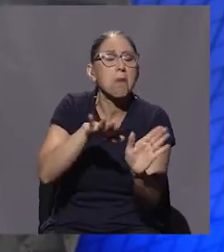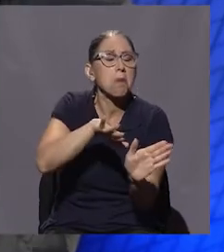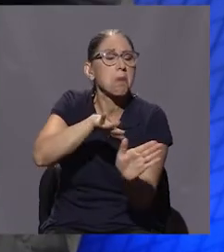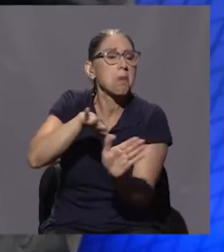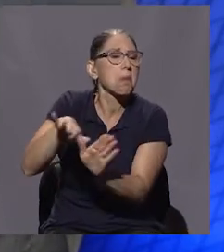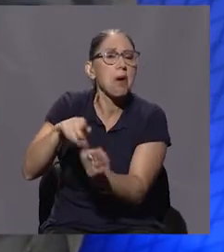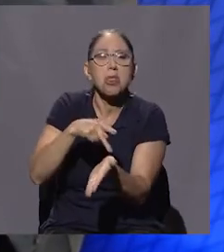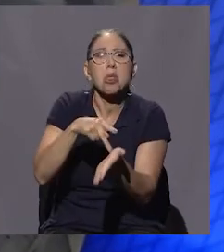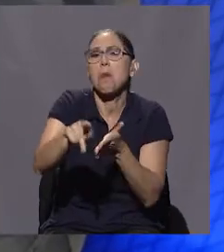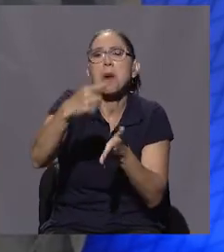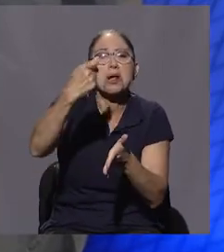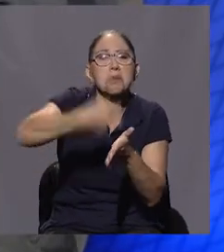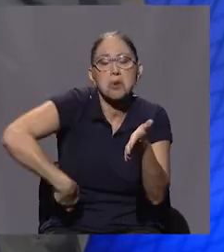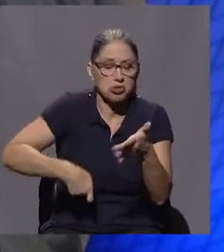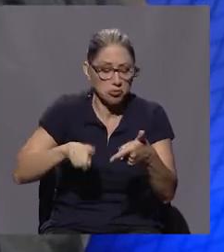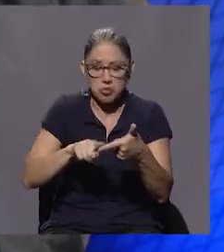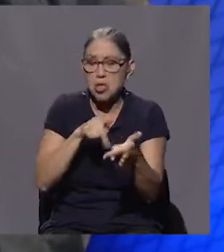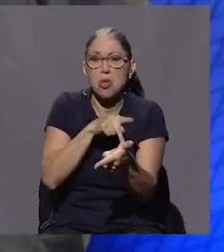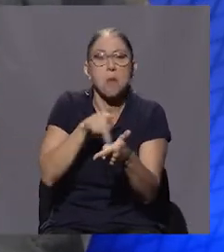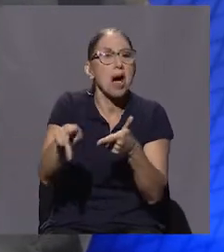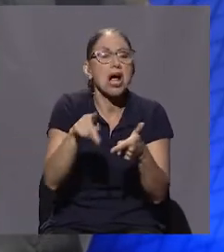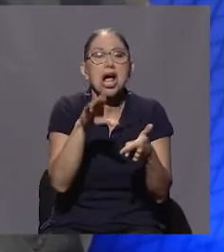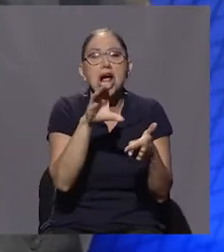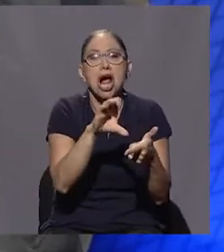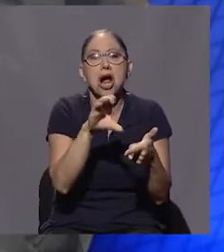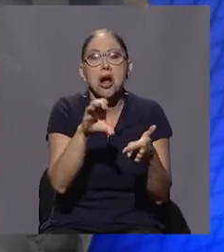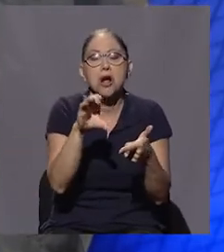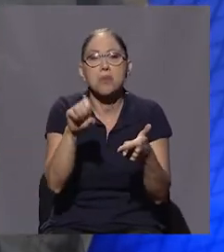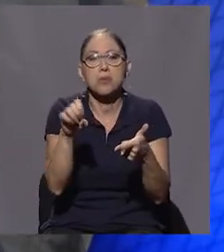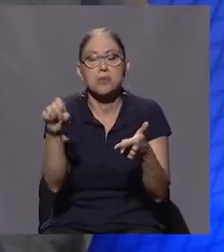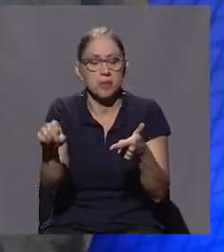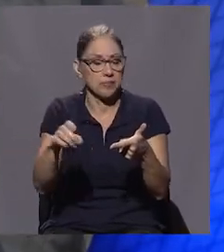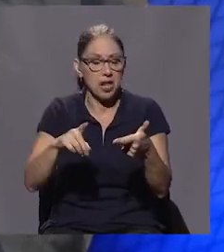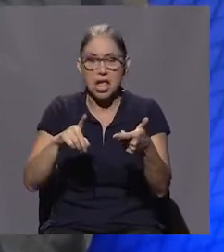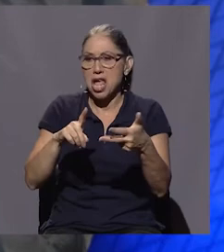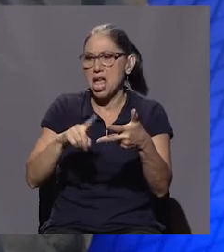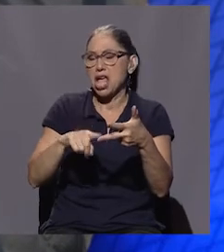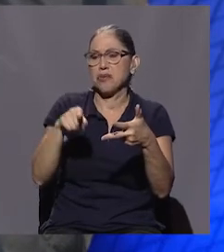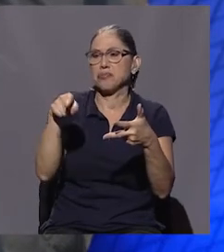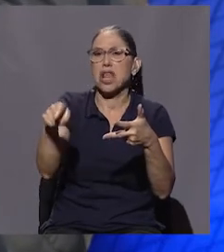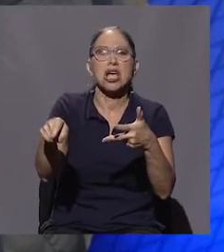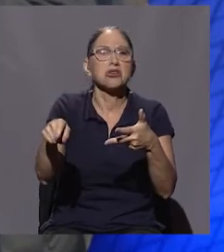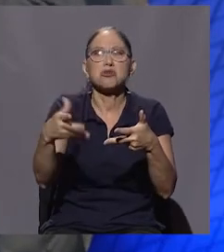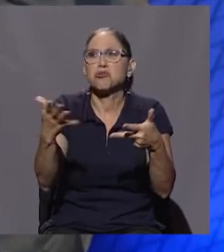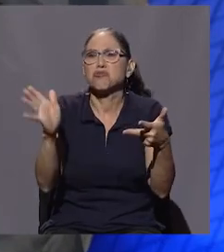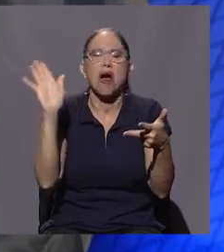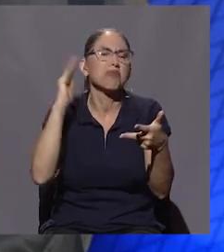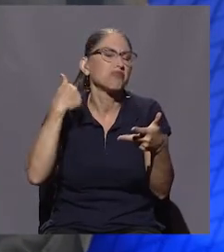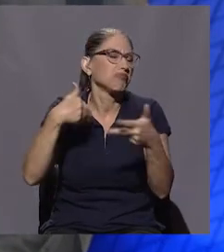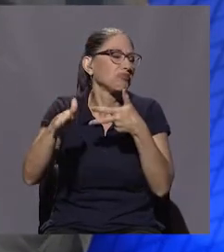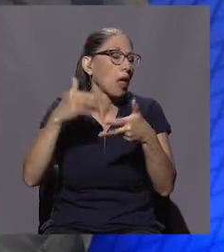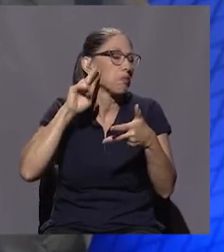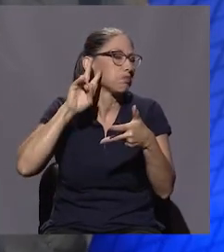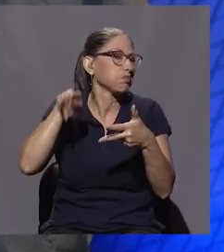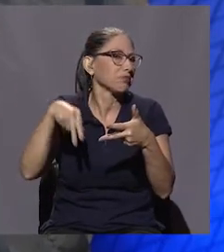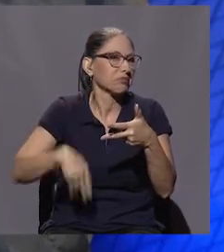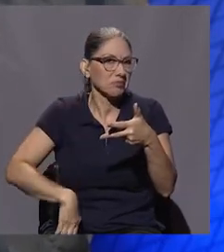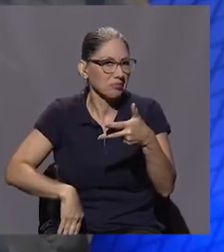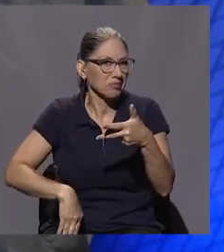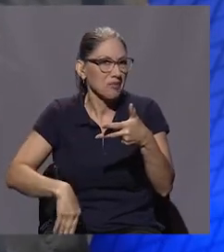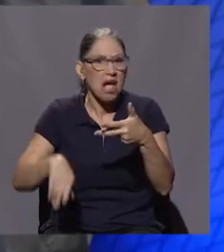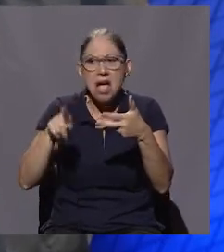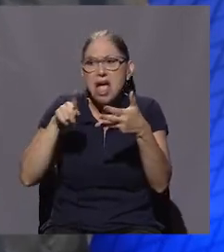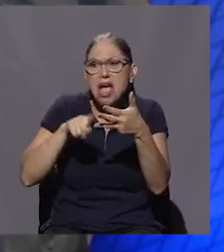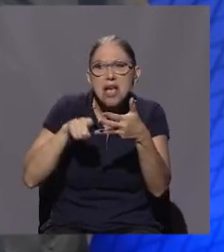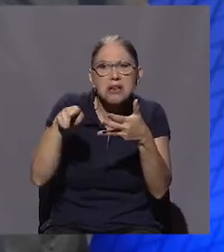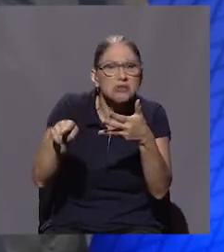impuestos, del pago a la caja del seguro social, han dejado que haya vencimientos, han dejado que haya